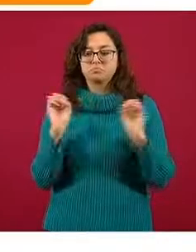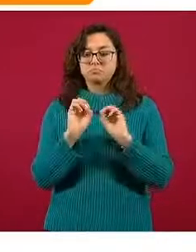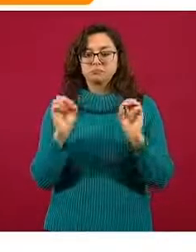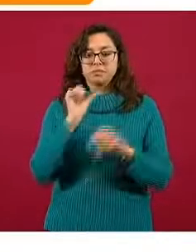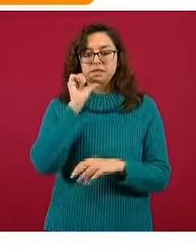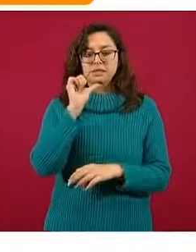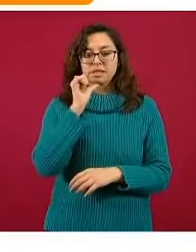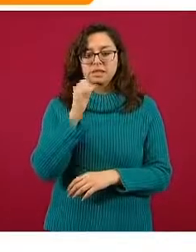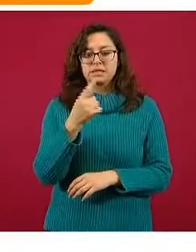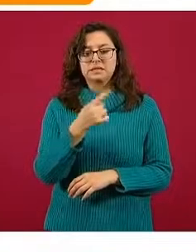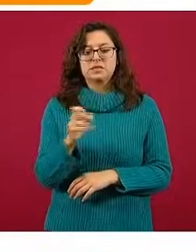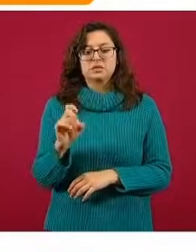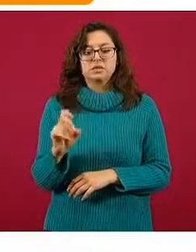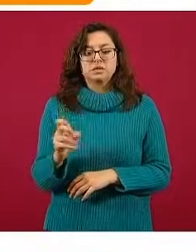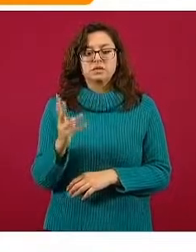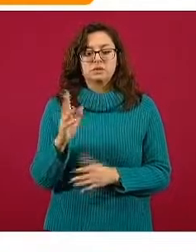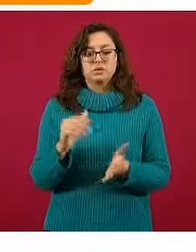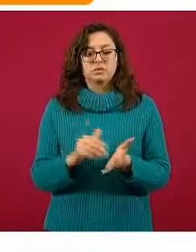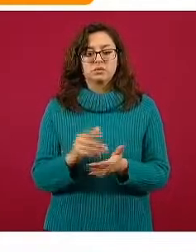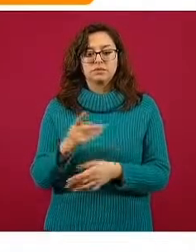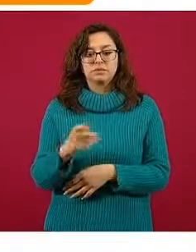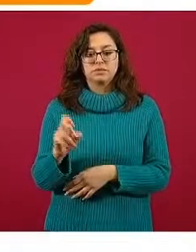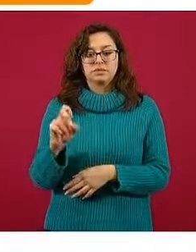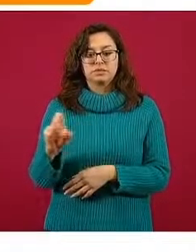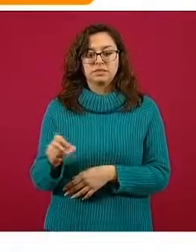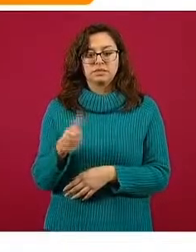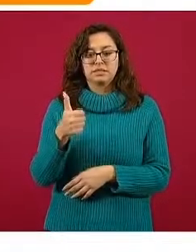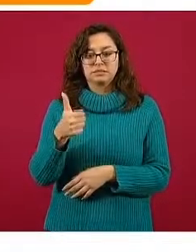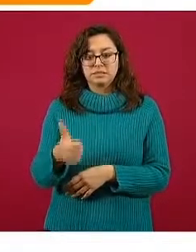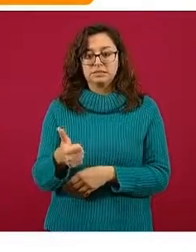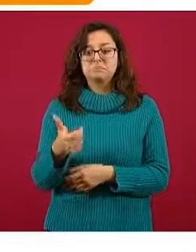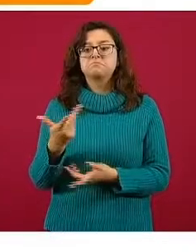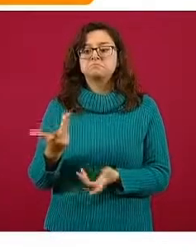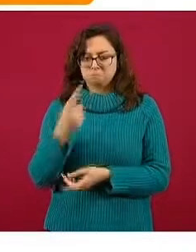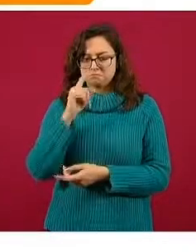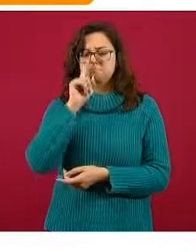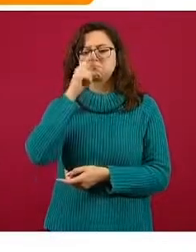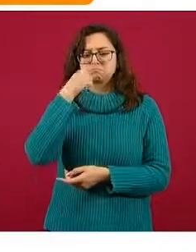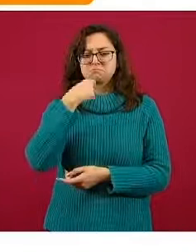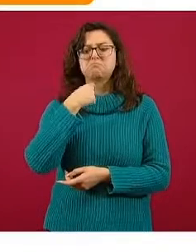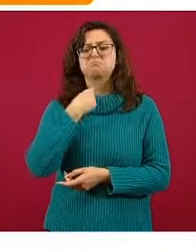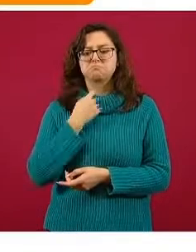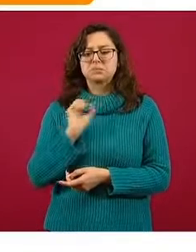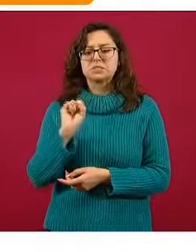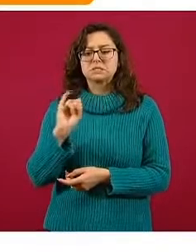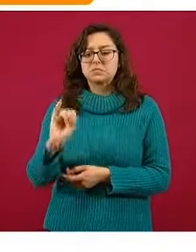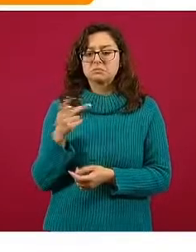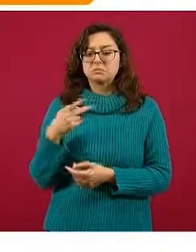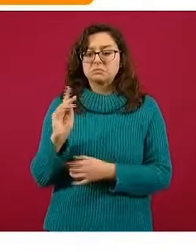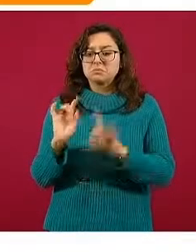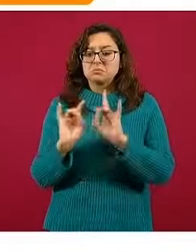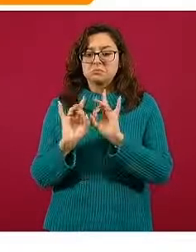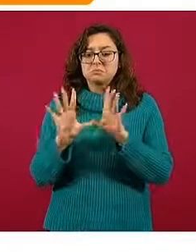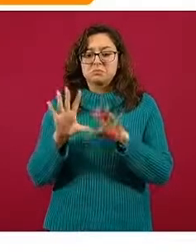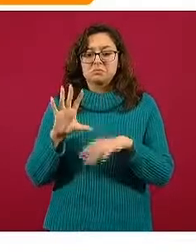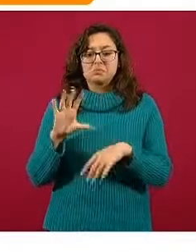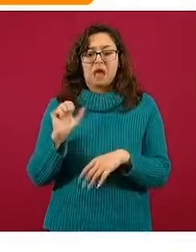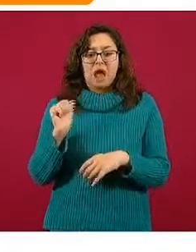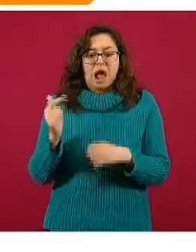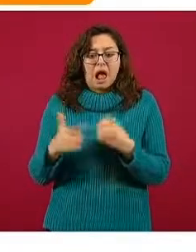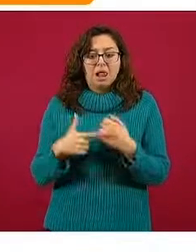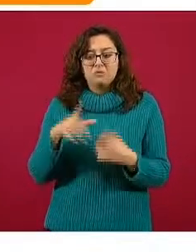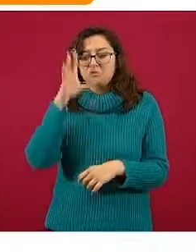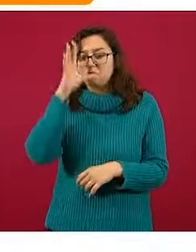un total de 134 mil 136 personas a las que sí se les tomó una muestra, pero que por alguna situación